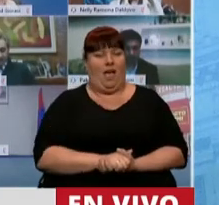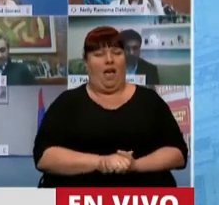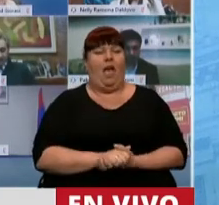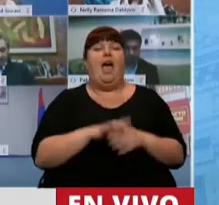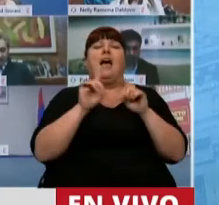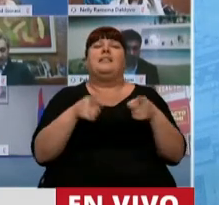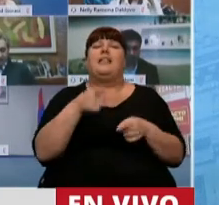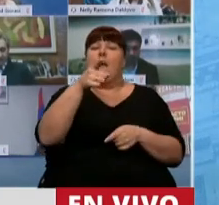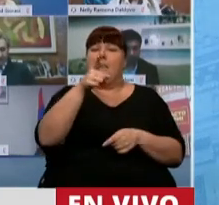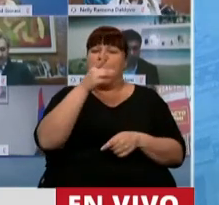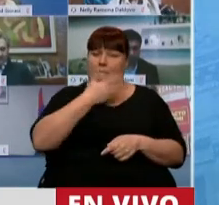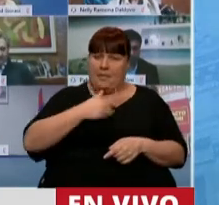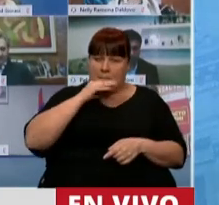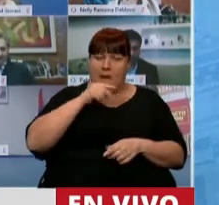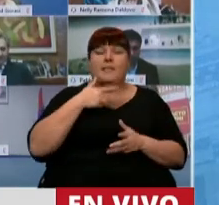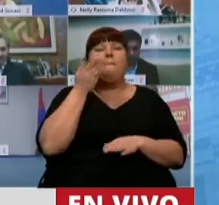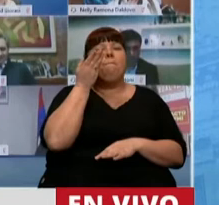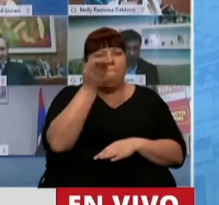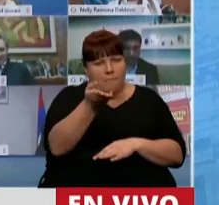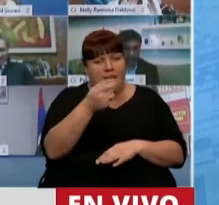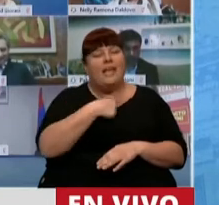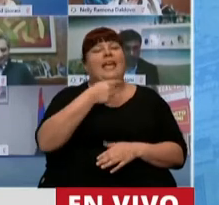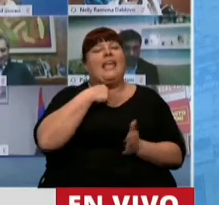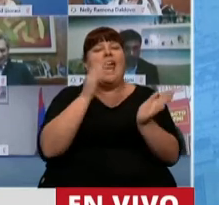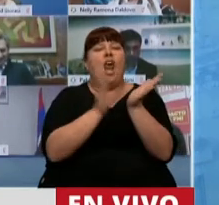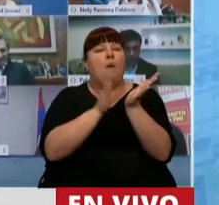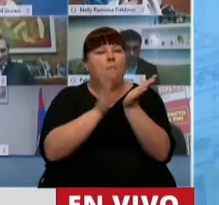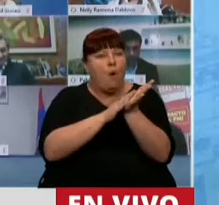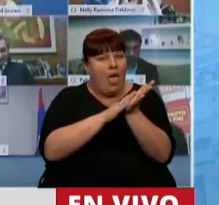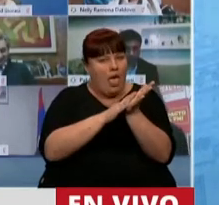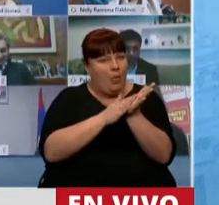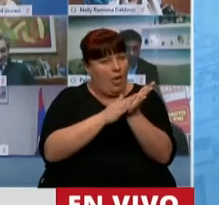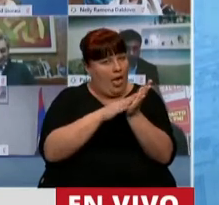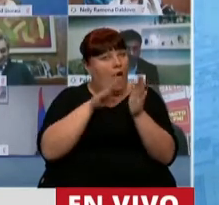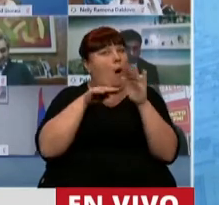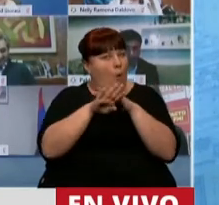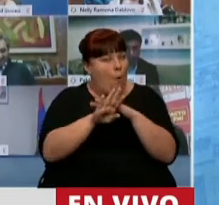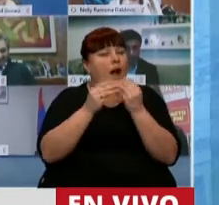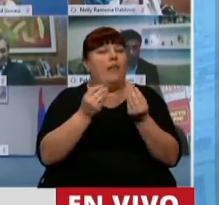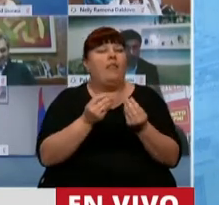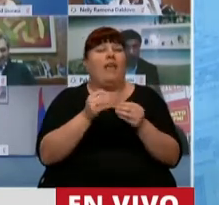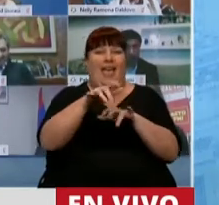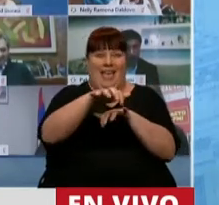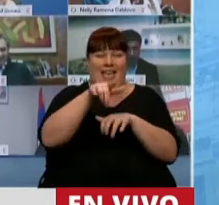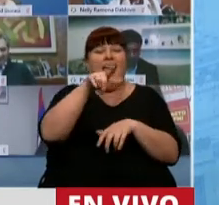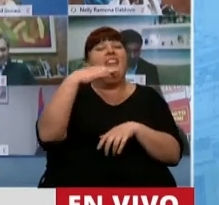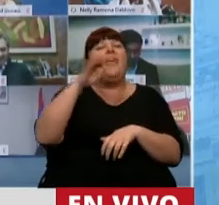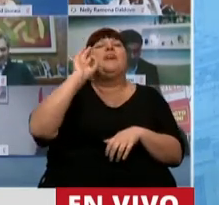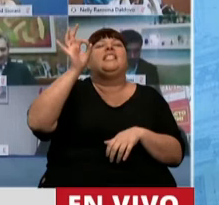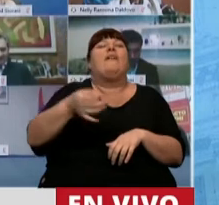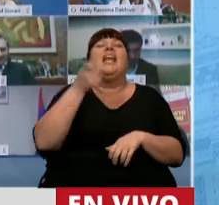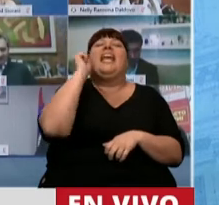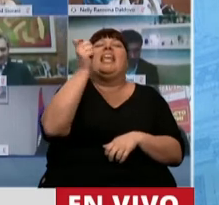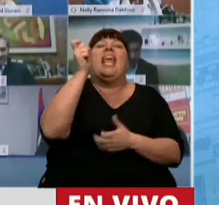Además, señor Presidente, le vuelvo a pedir y quiero que conste en el registro que necesitamos saber